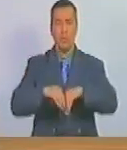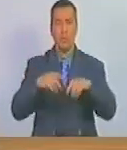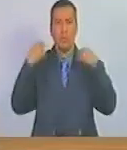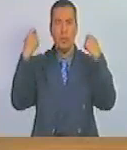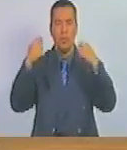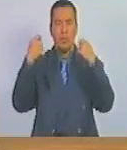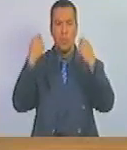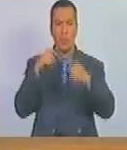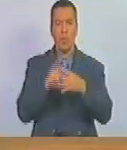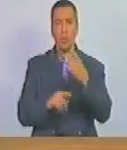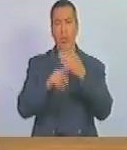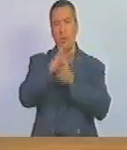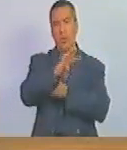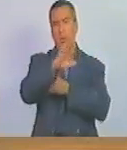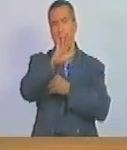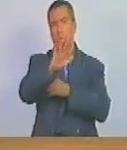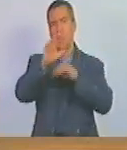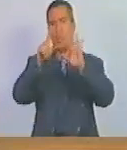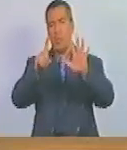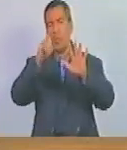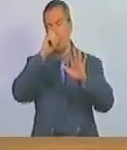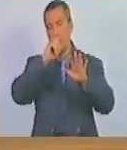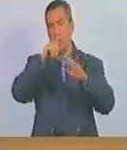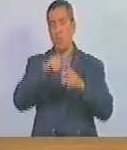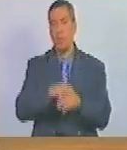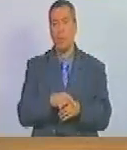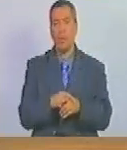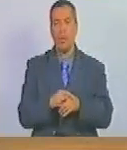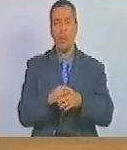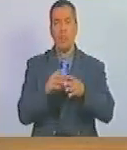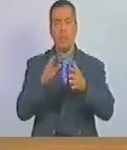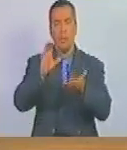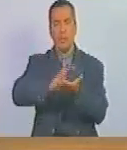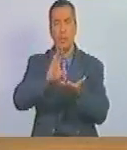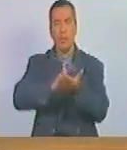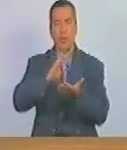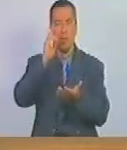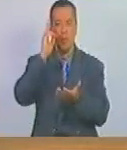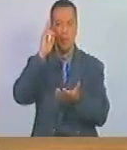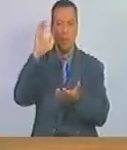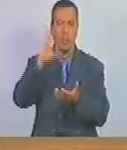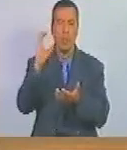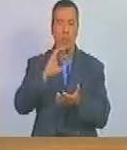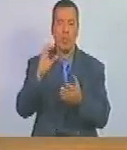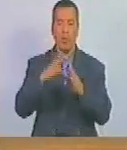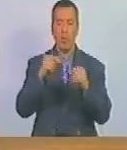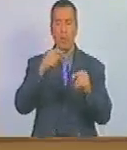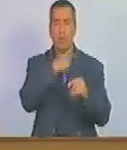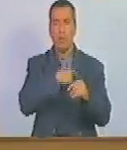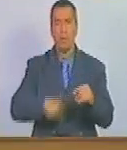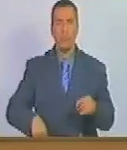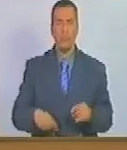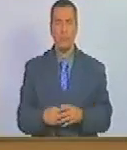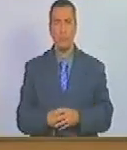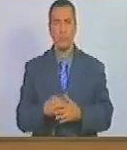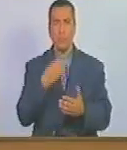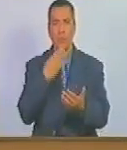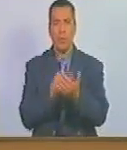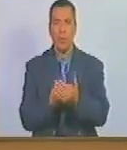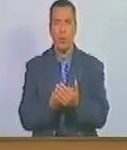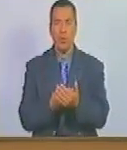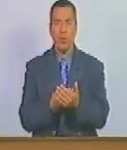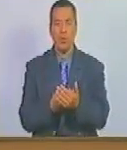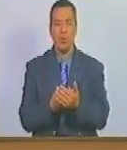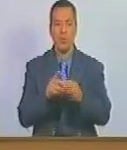celebración de los cuatrocientos cincuenta y seis años de la ciudad de Caracas es todo ciudadano presidente gracias secretaria en